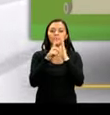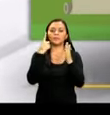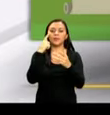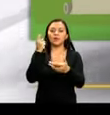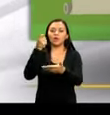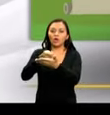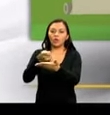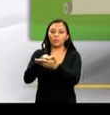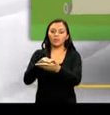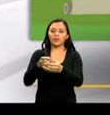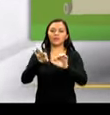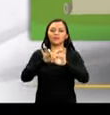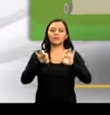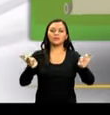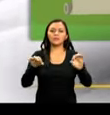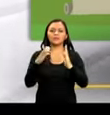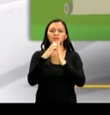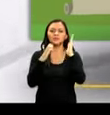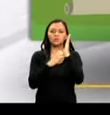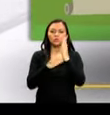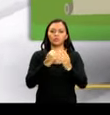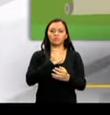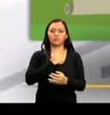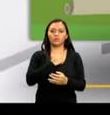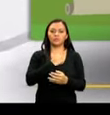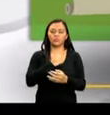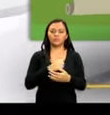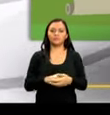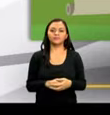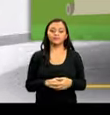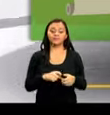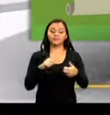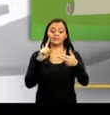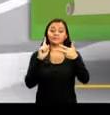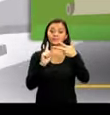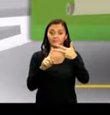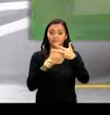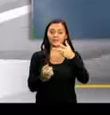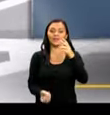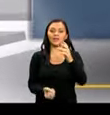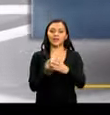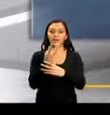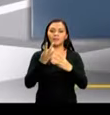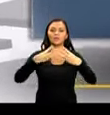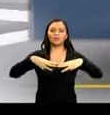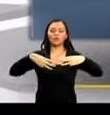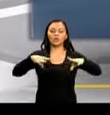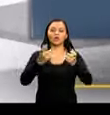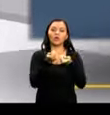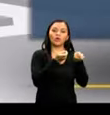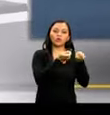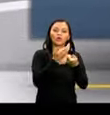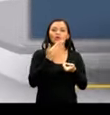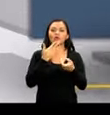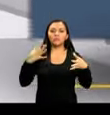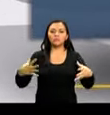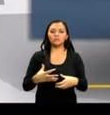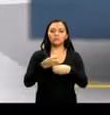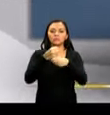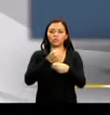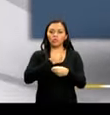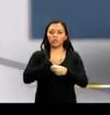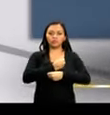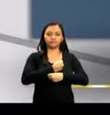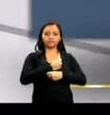regular el proceso de adjudicación y titularización de tierras y territorios ancestrales. Crear mecanismos de control y eliminación de la